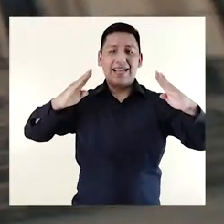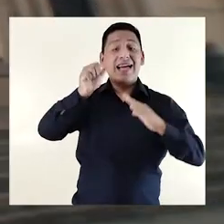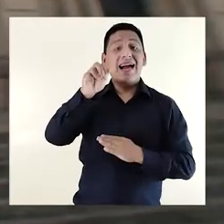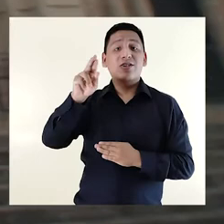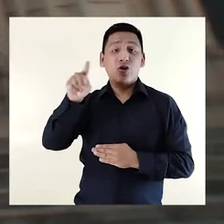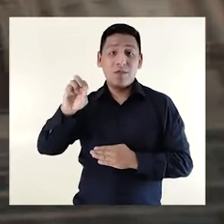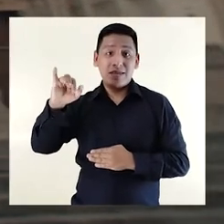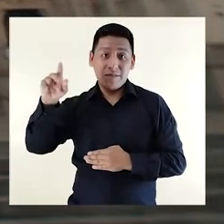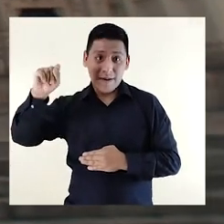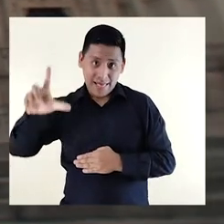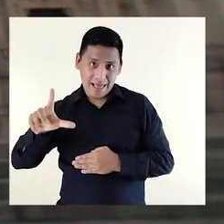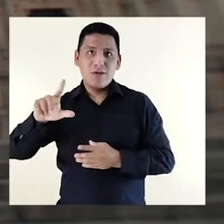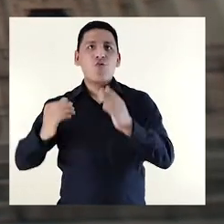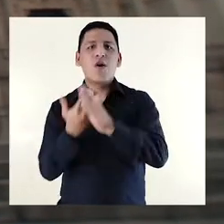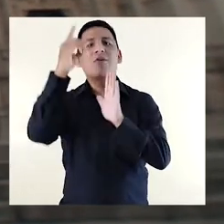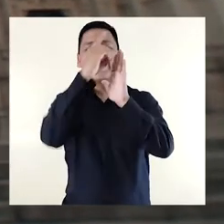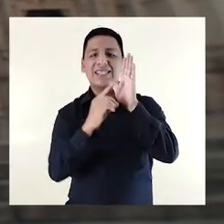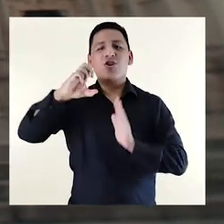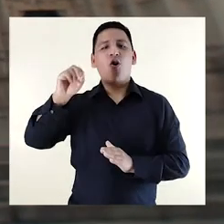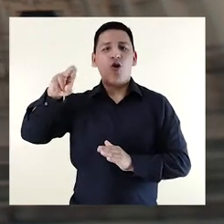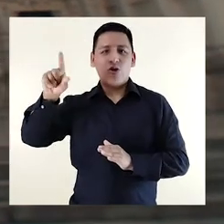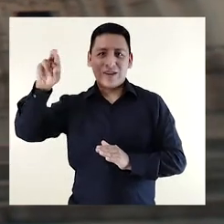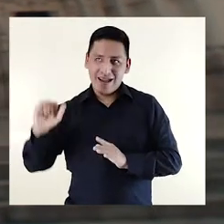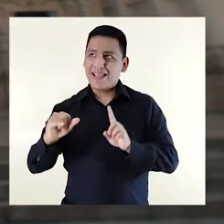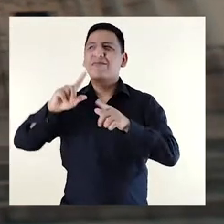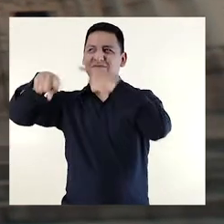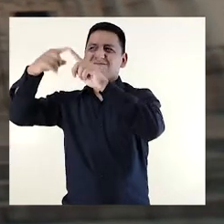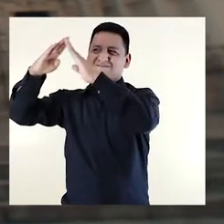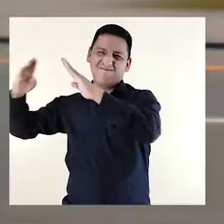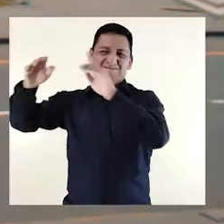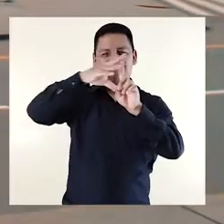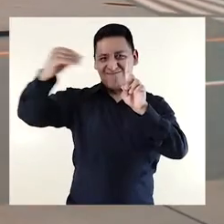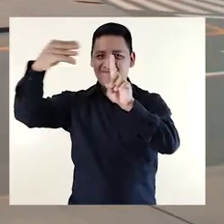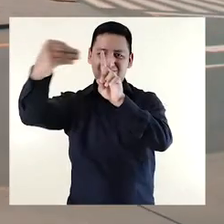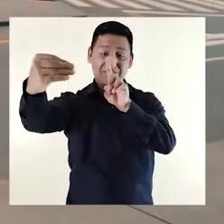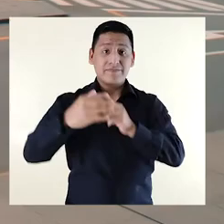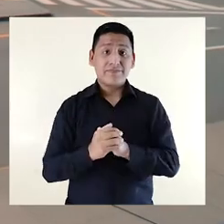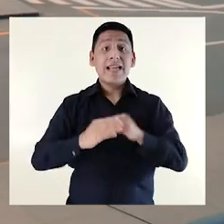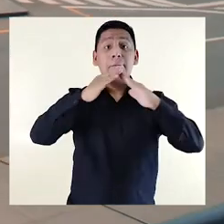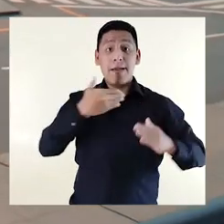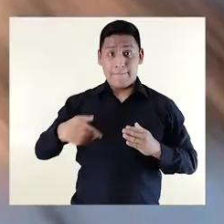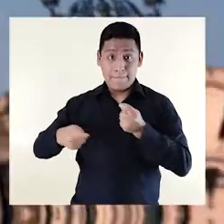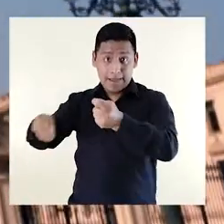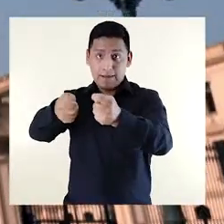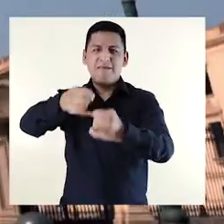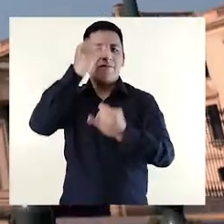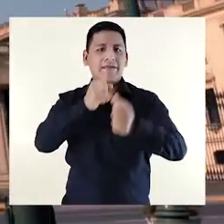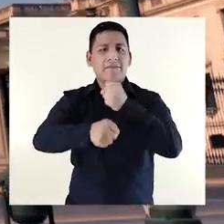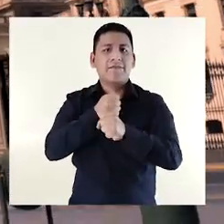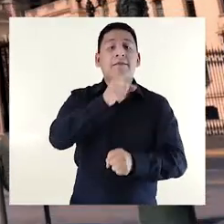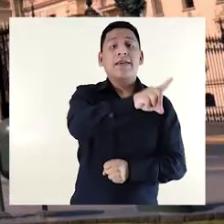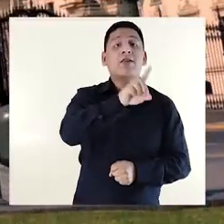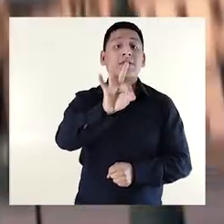Arzobispal a un estilo neocolonial que habría de influir en los otros proyectos alrededor. El nuevo Palacio de Gobierno, terminado en